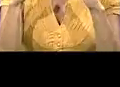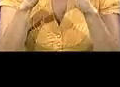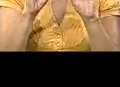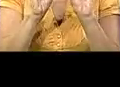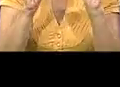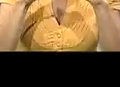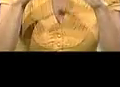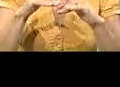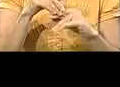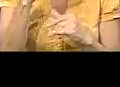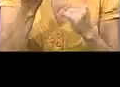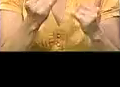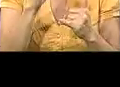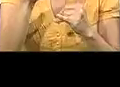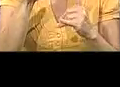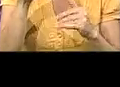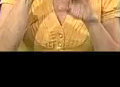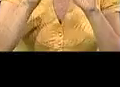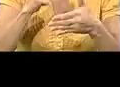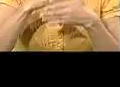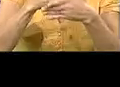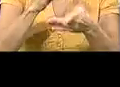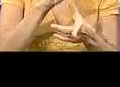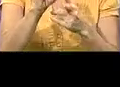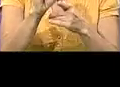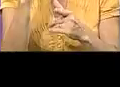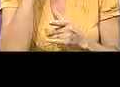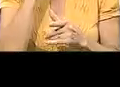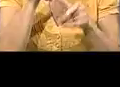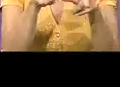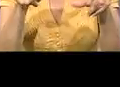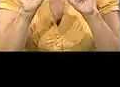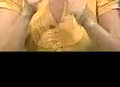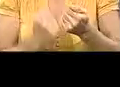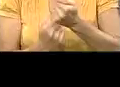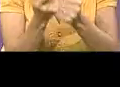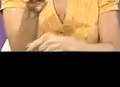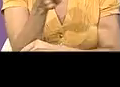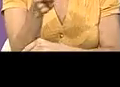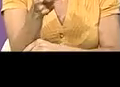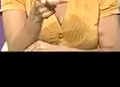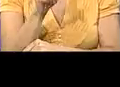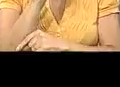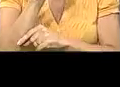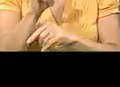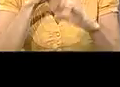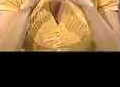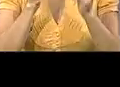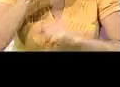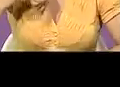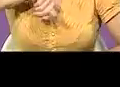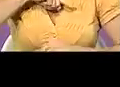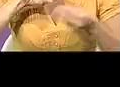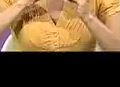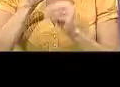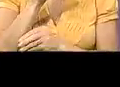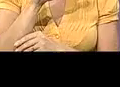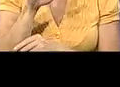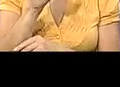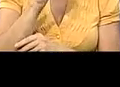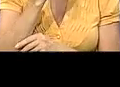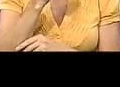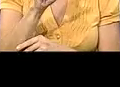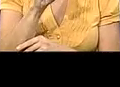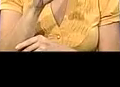forma de brindarles apoyo o conoce alguna asociación que les pueda ayudar, no dude en comunicarse con nosotros al 2511